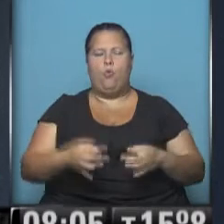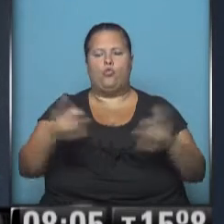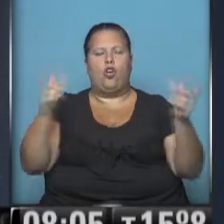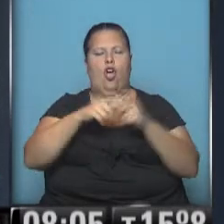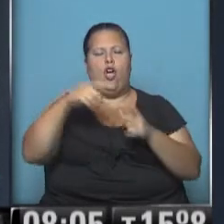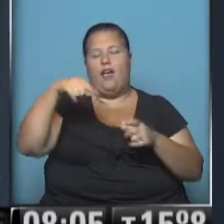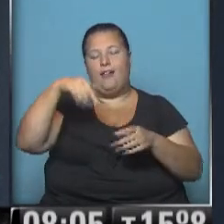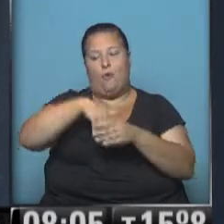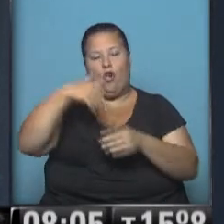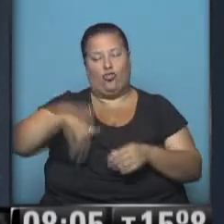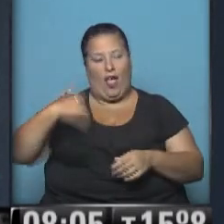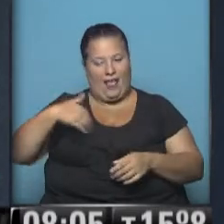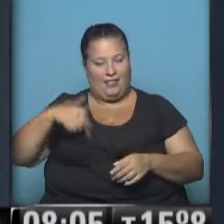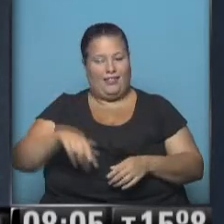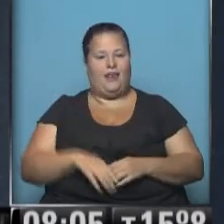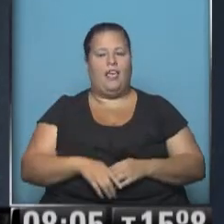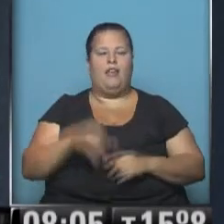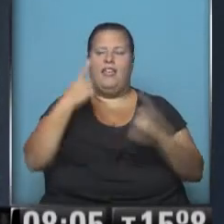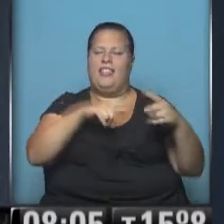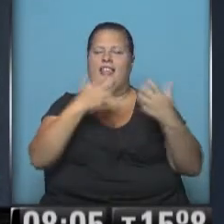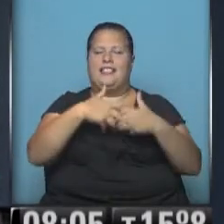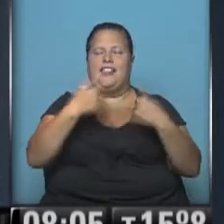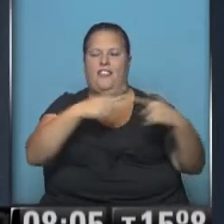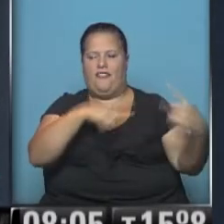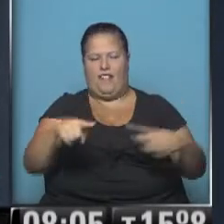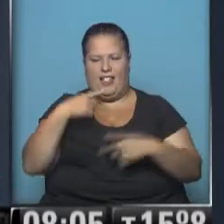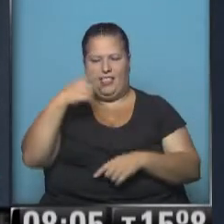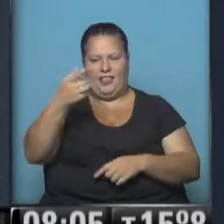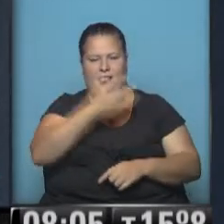comicios nacionales. Tenemos un sistema distinto, dijo el mandatario.